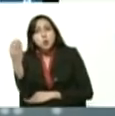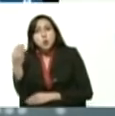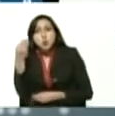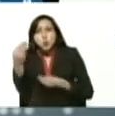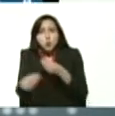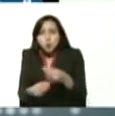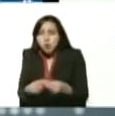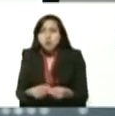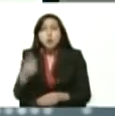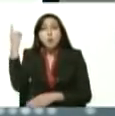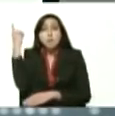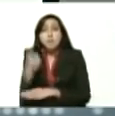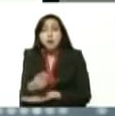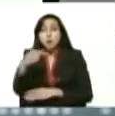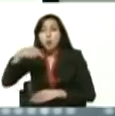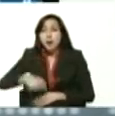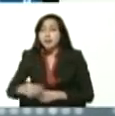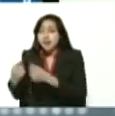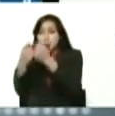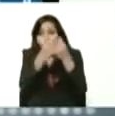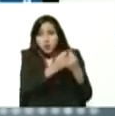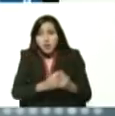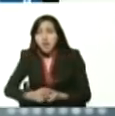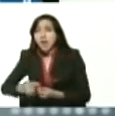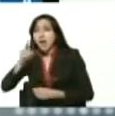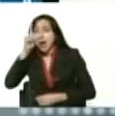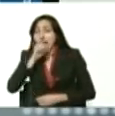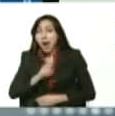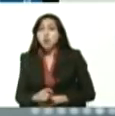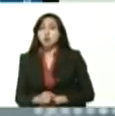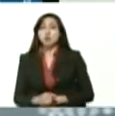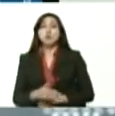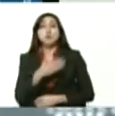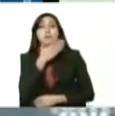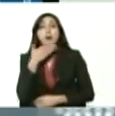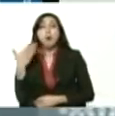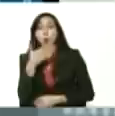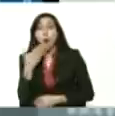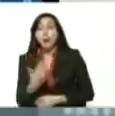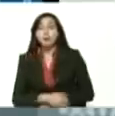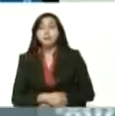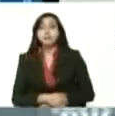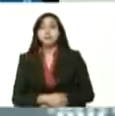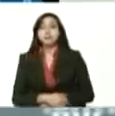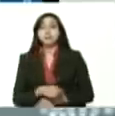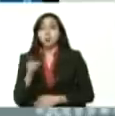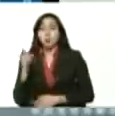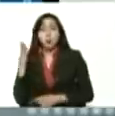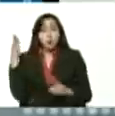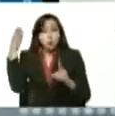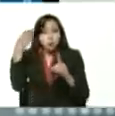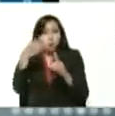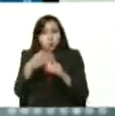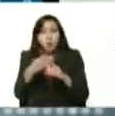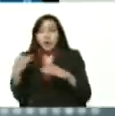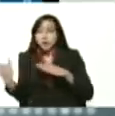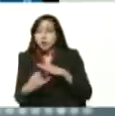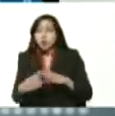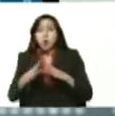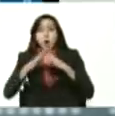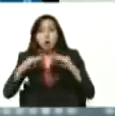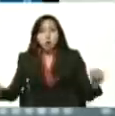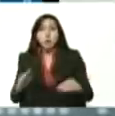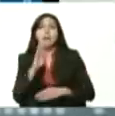mandato de que este era el año de la economía 100% digital, y en esa línea que usted direccionó, bueno, a todas las instituciones, a la